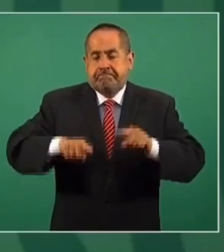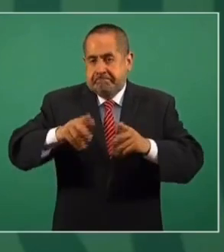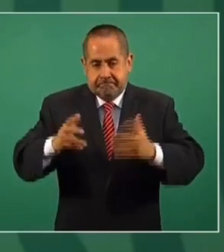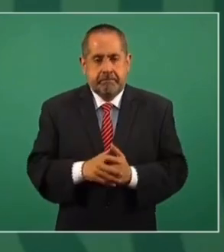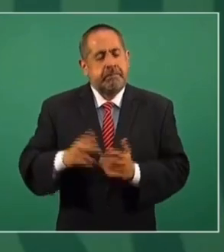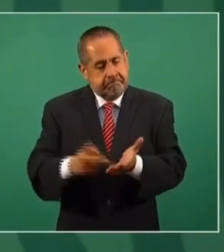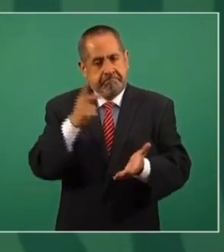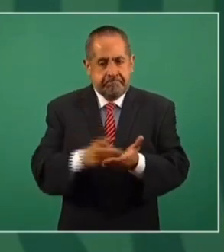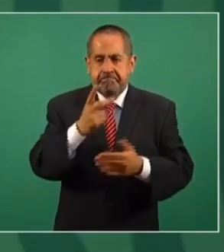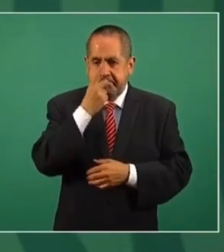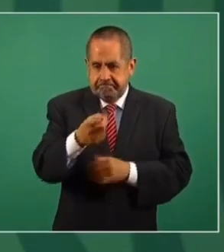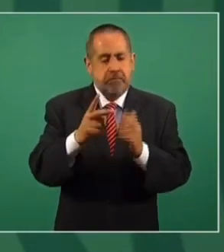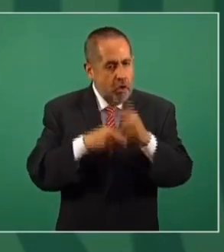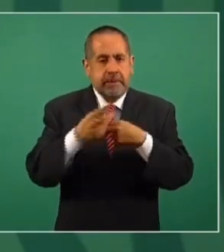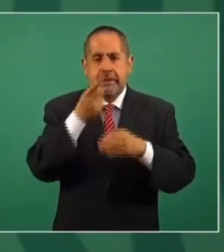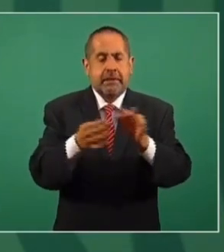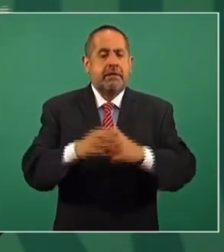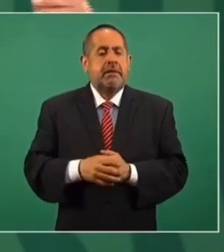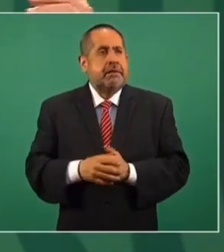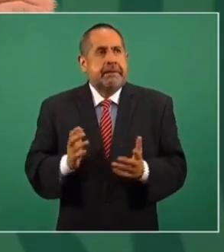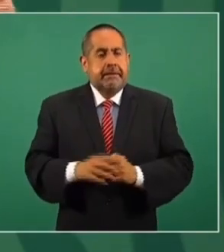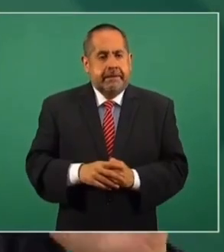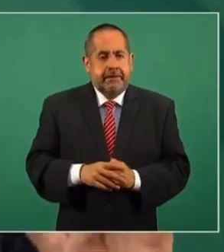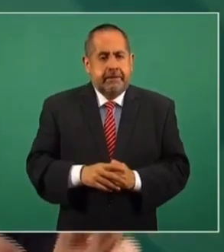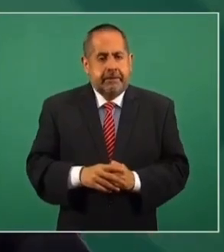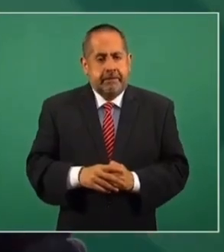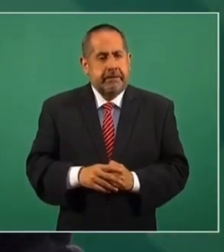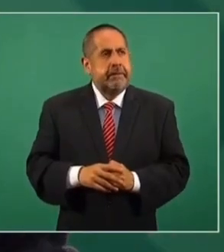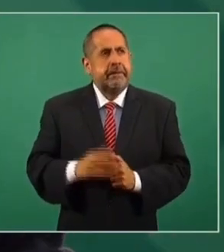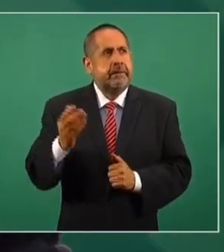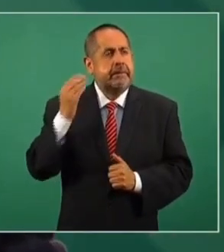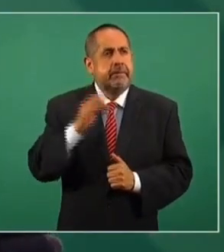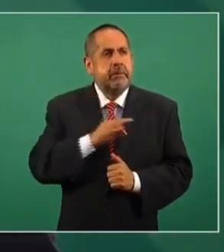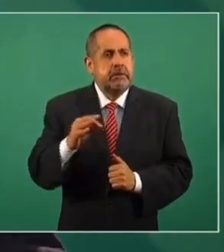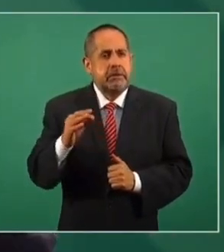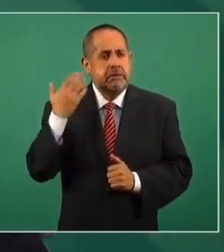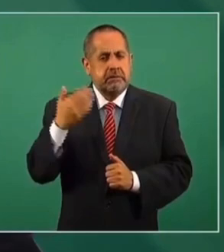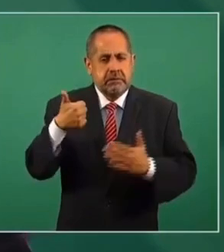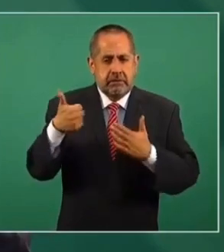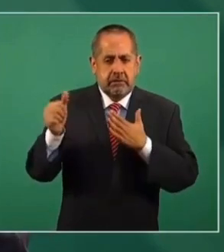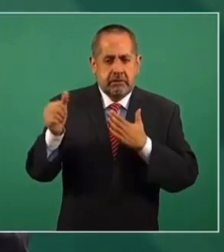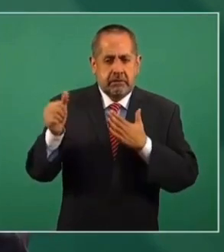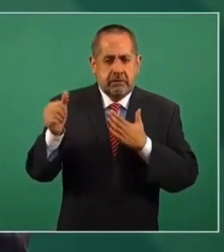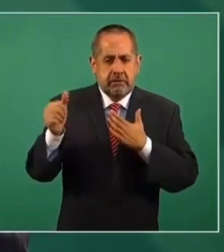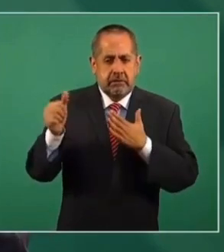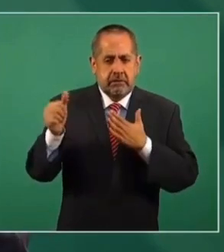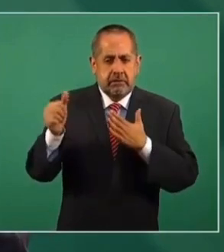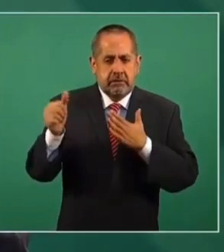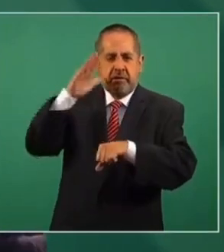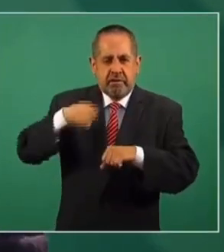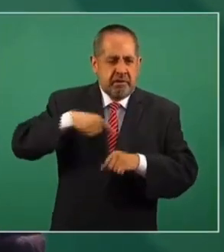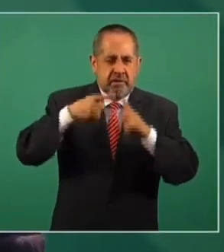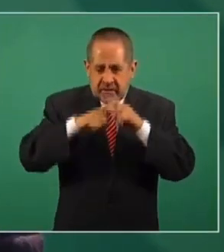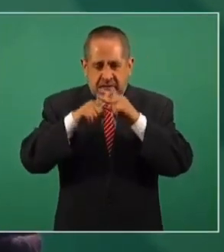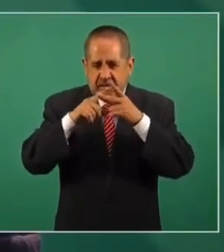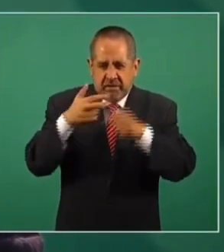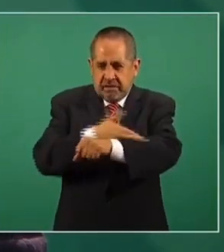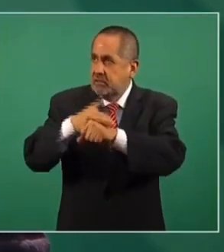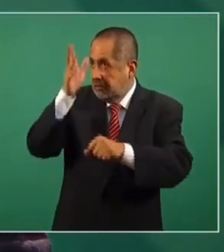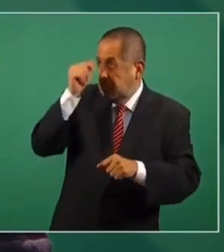Ya lo he dicho varias veces, lo repito, desde hace seis meses o más iniciamos